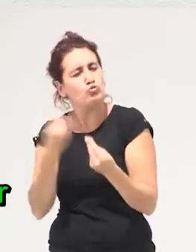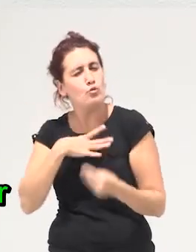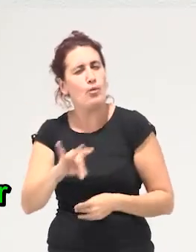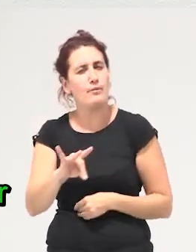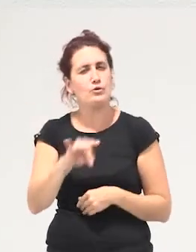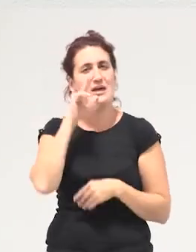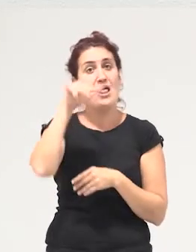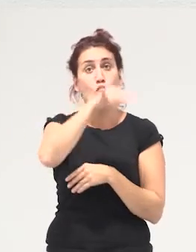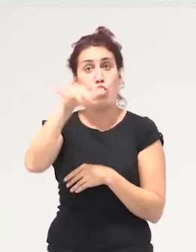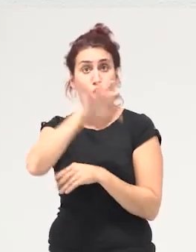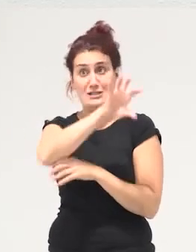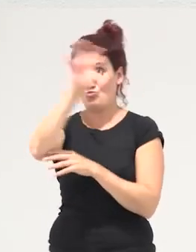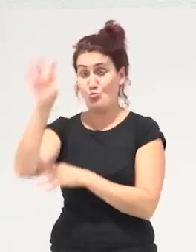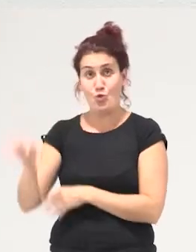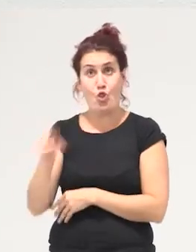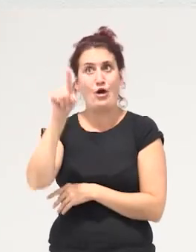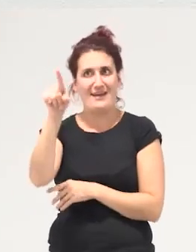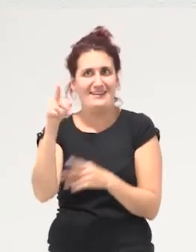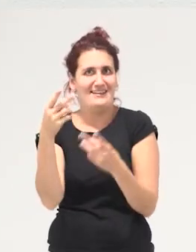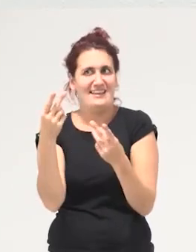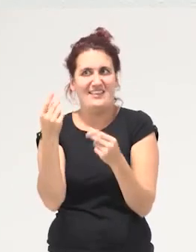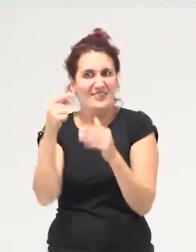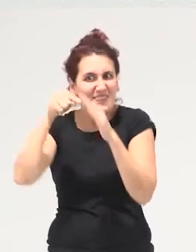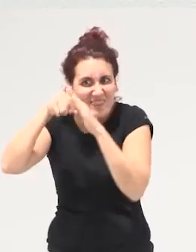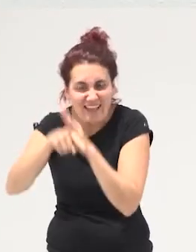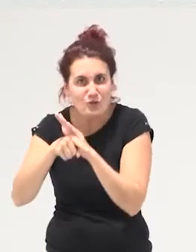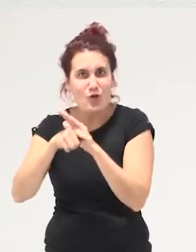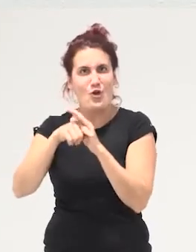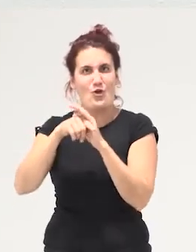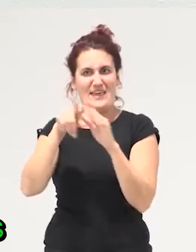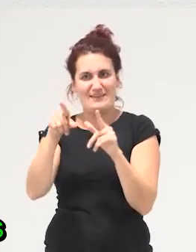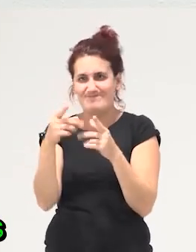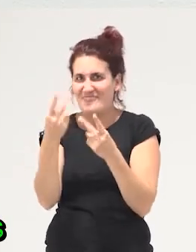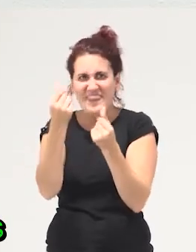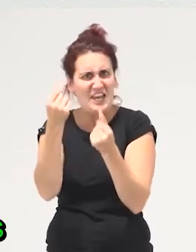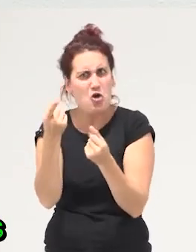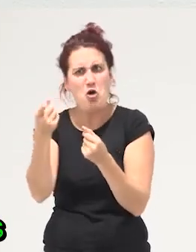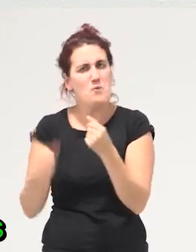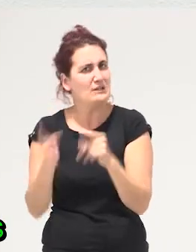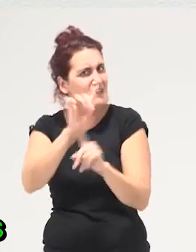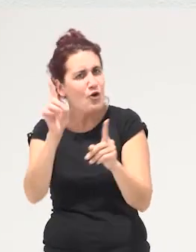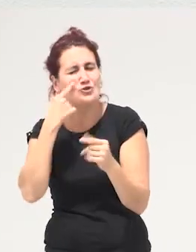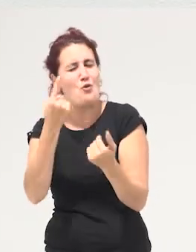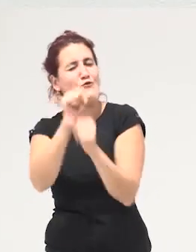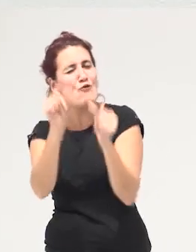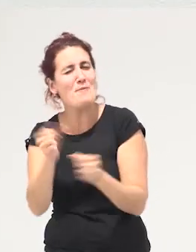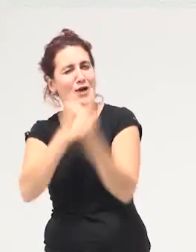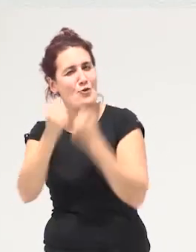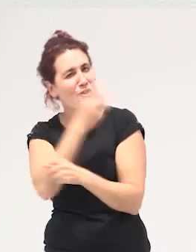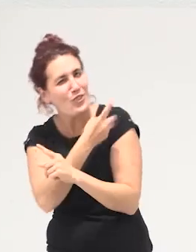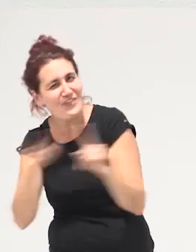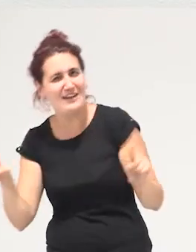lugares del mundo que están menos metidos ya como en el corazón de la bestia donde hay otras formas económicas que el